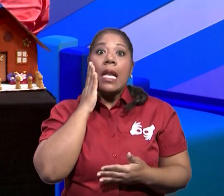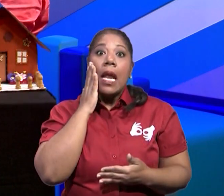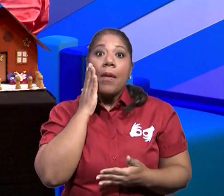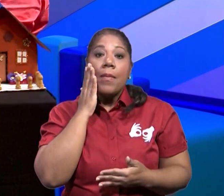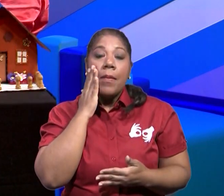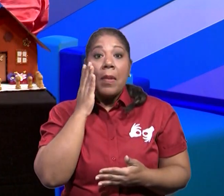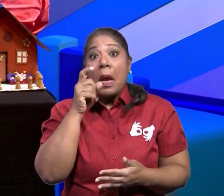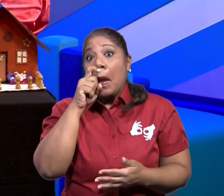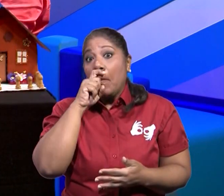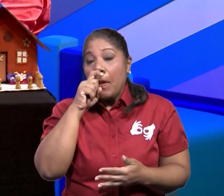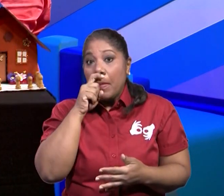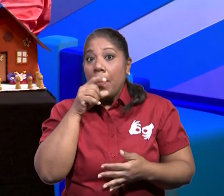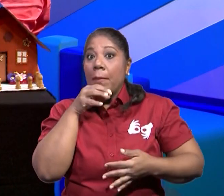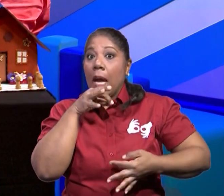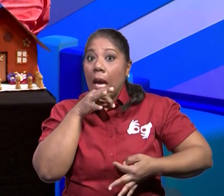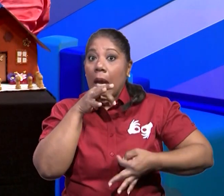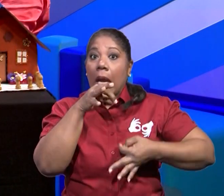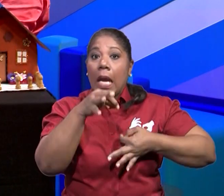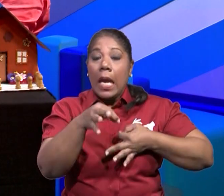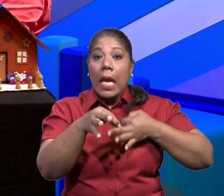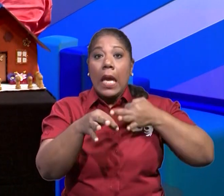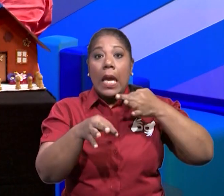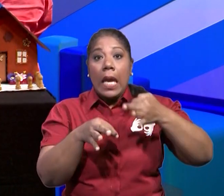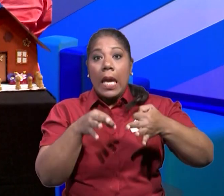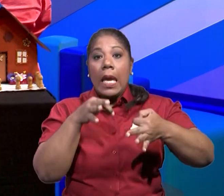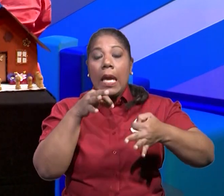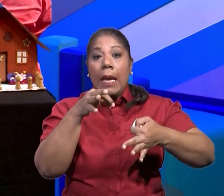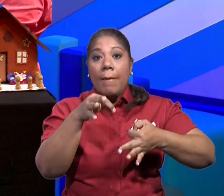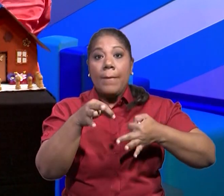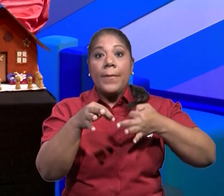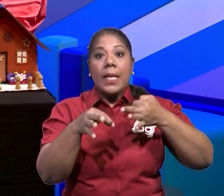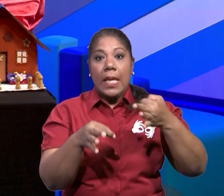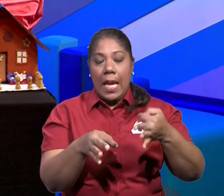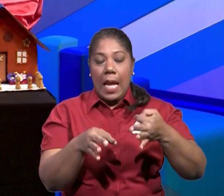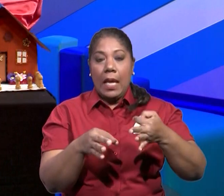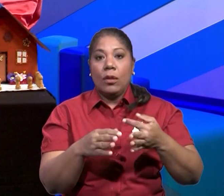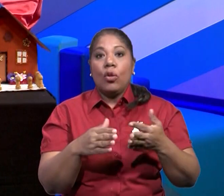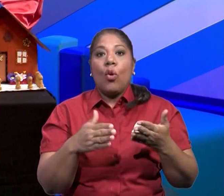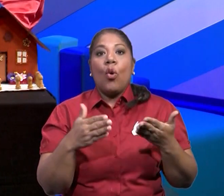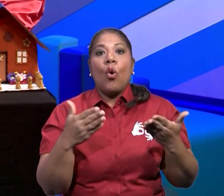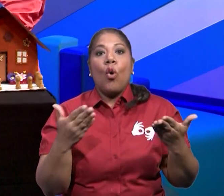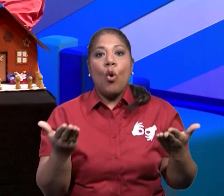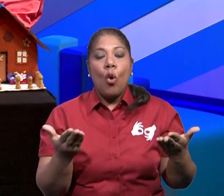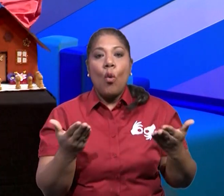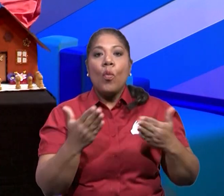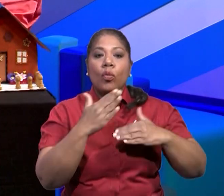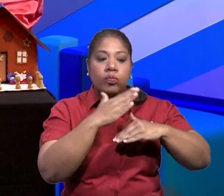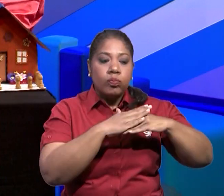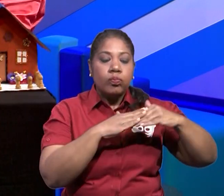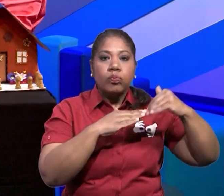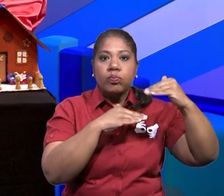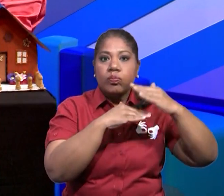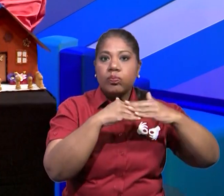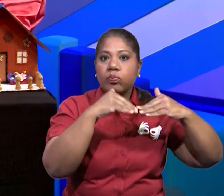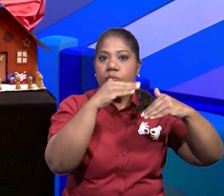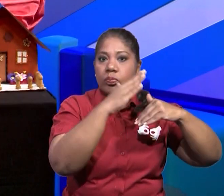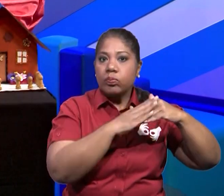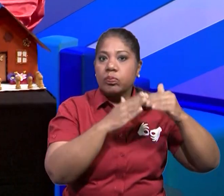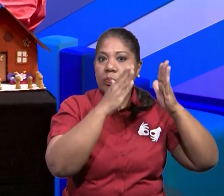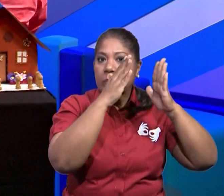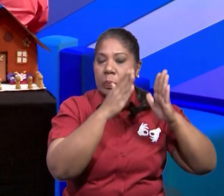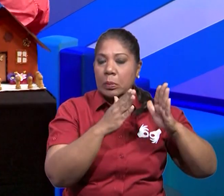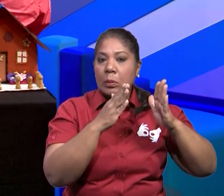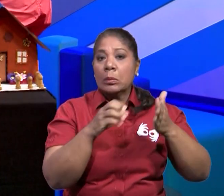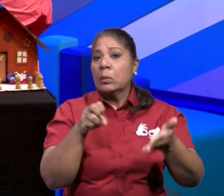mencionando cuáles son los materiales con que han construido su hogar. Así que, maestra Teresa,